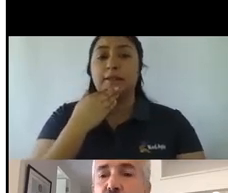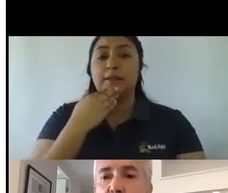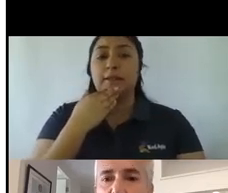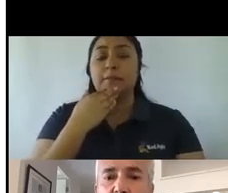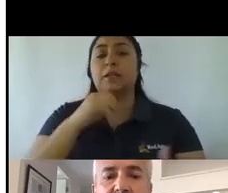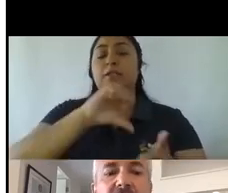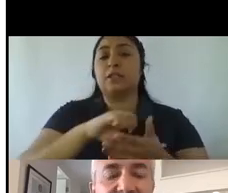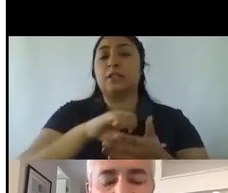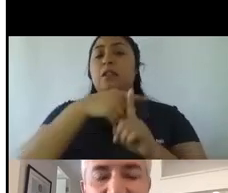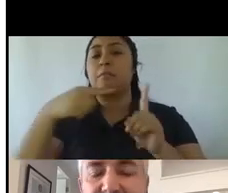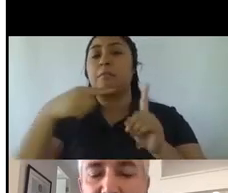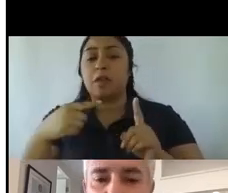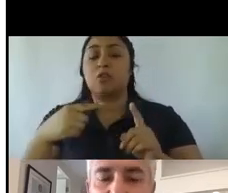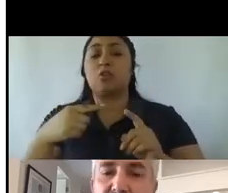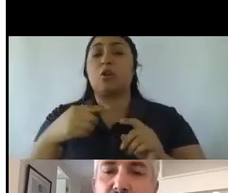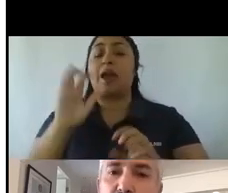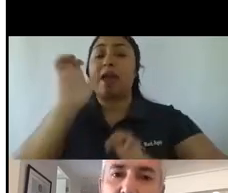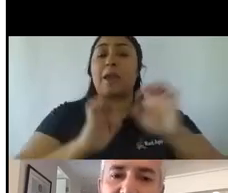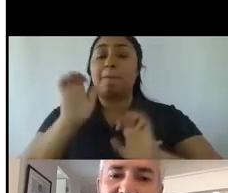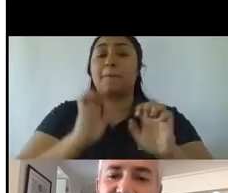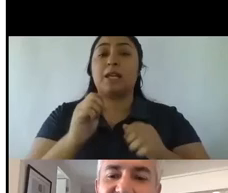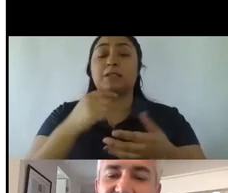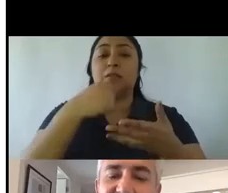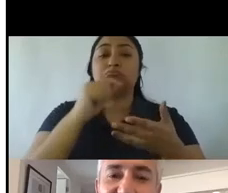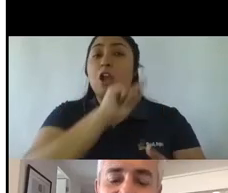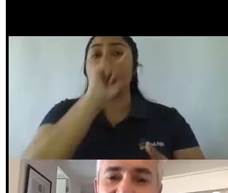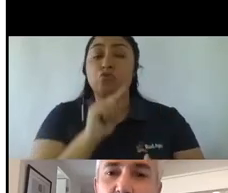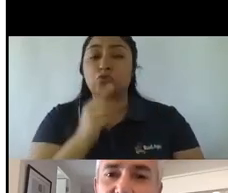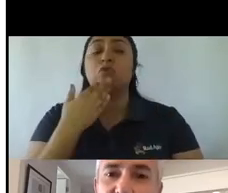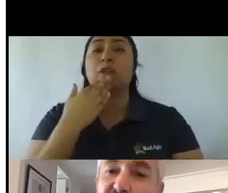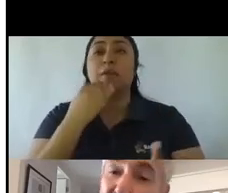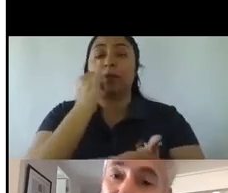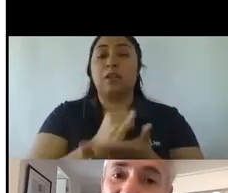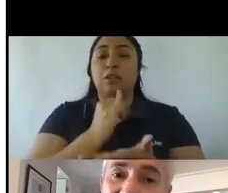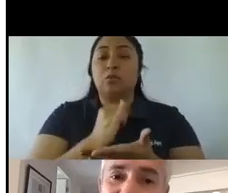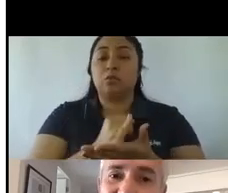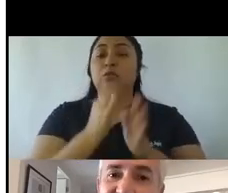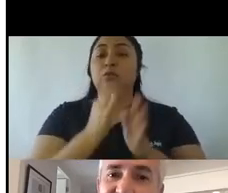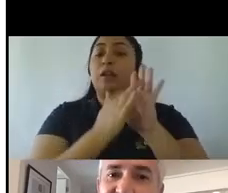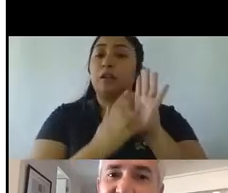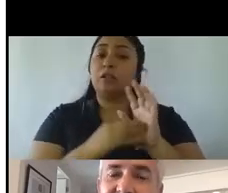están las consultoras, y están también instituciones de carácter educativo como Dubok.